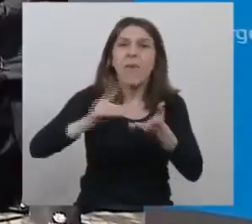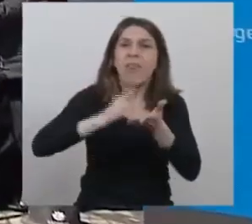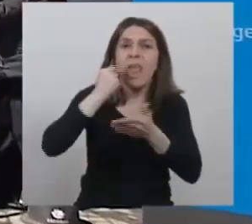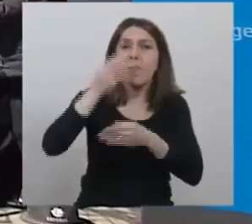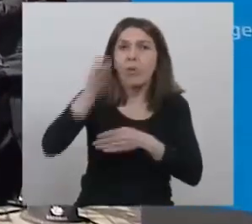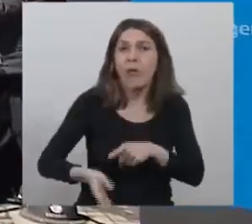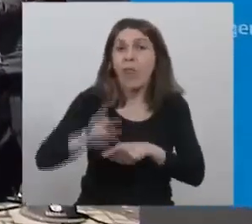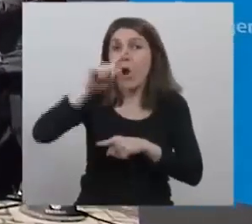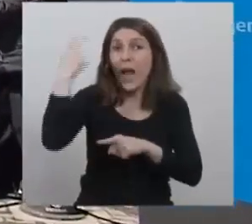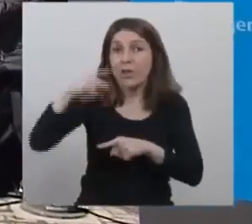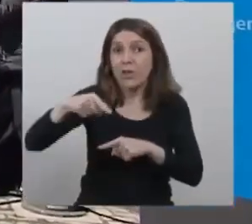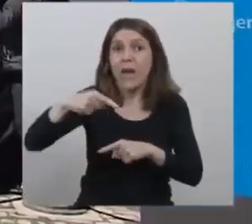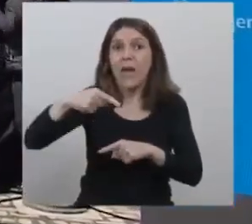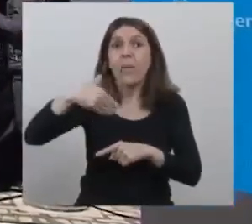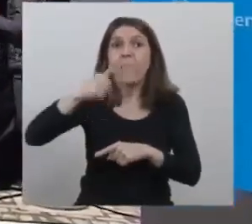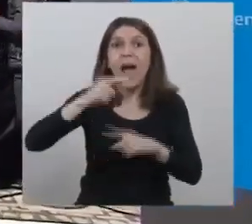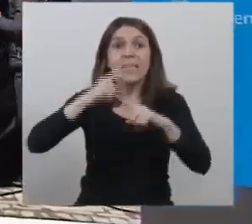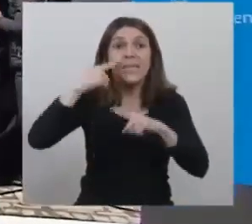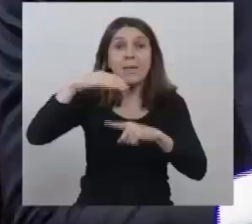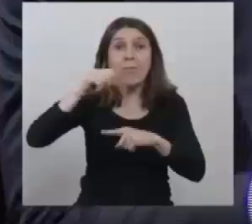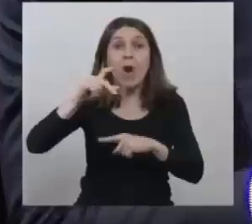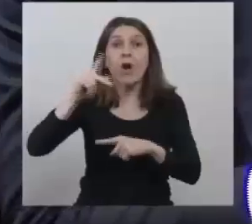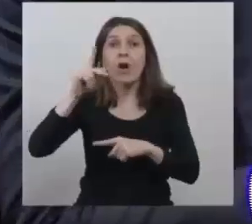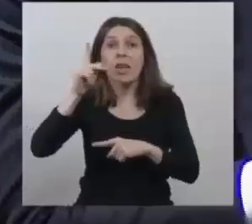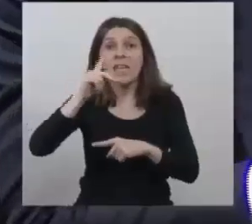Nacional, Máximo Kirchner.